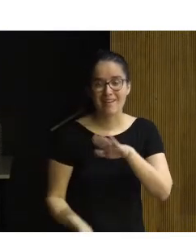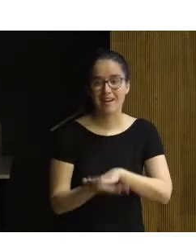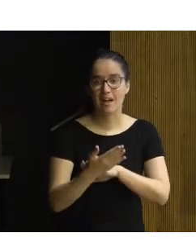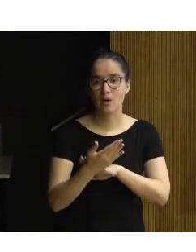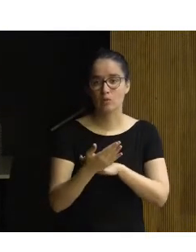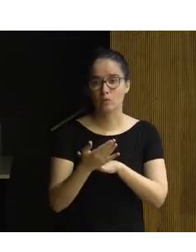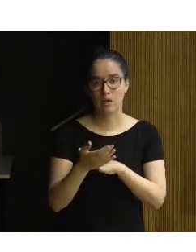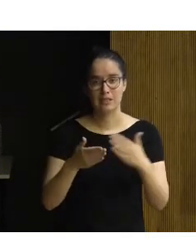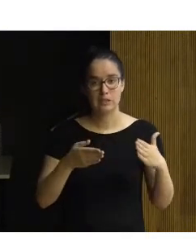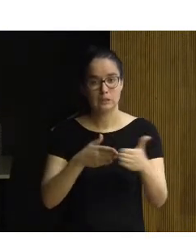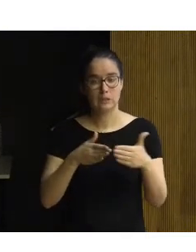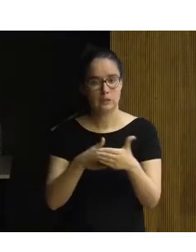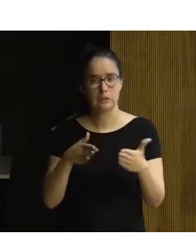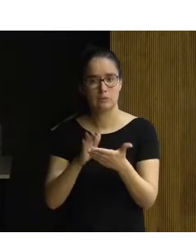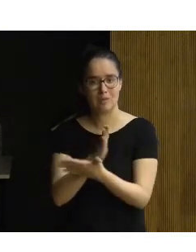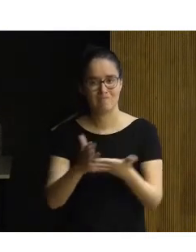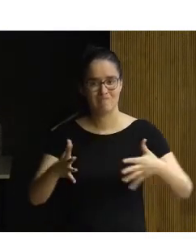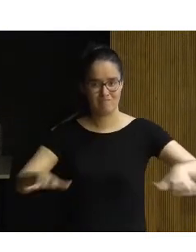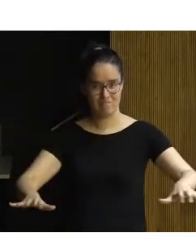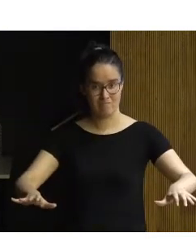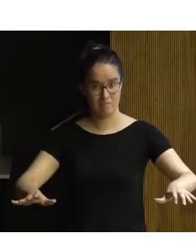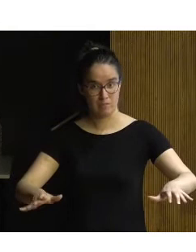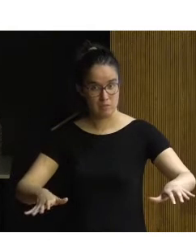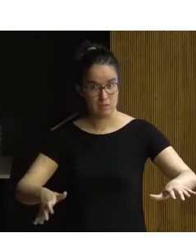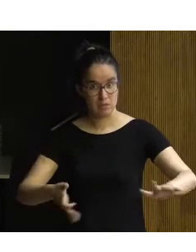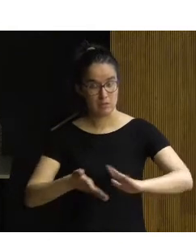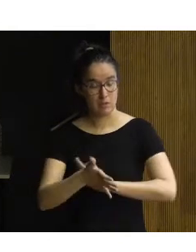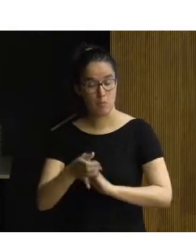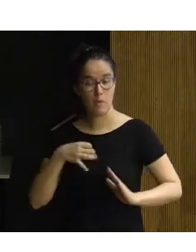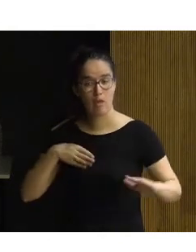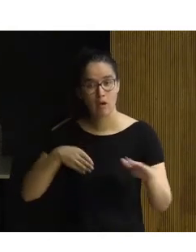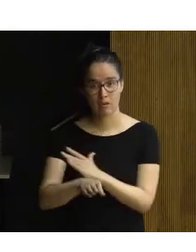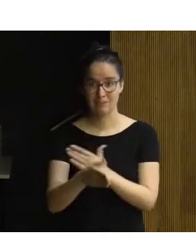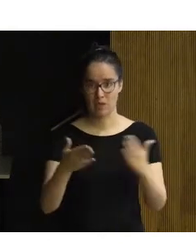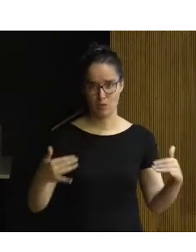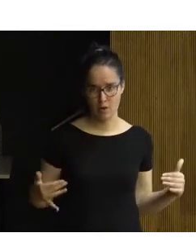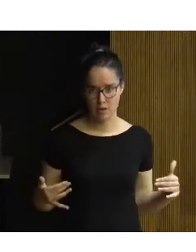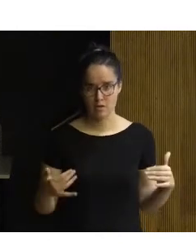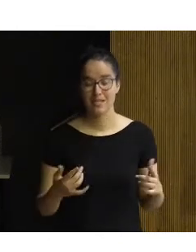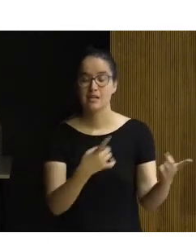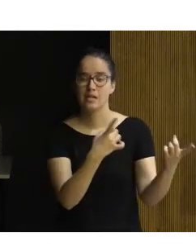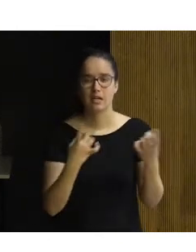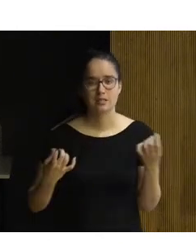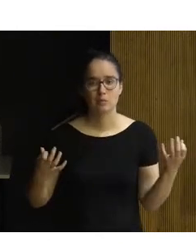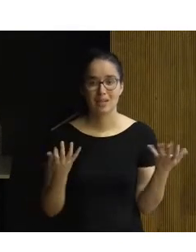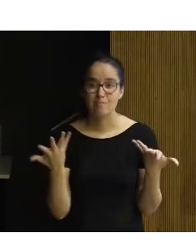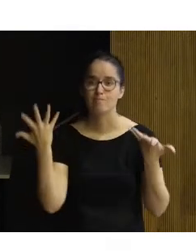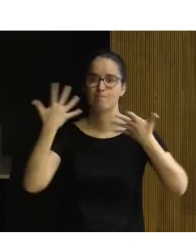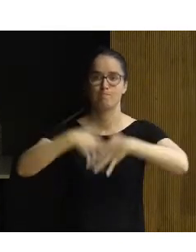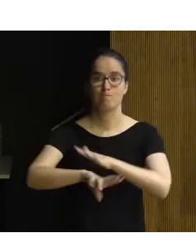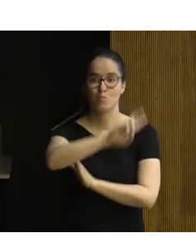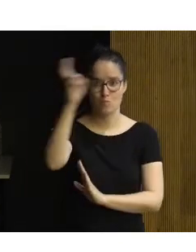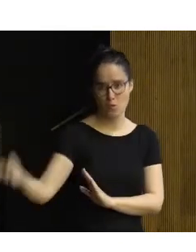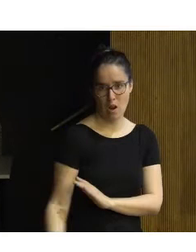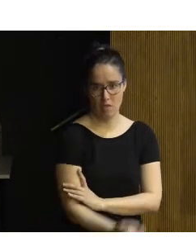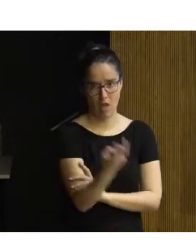distancia, una diferenciación, puede alejarlo de la proximidad de las personas. Entonces, necesitamos incluir esa pluralidad.